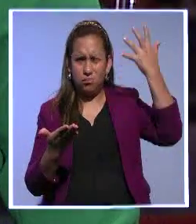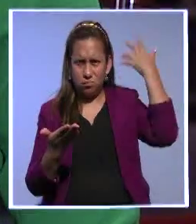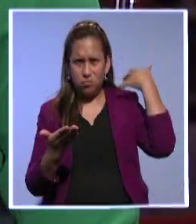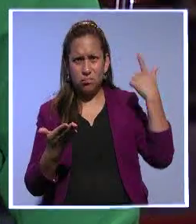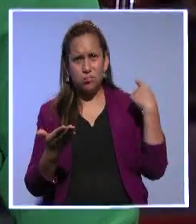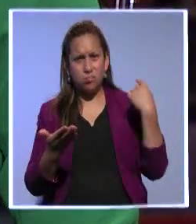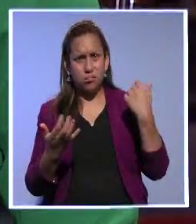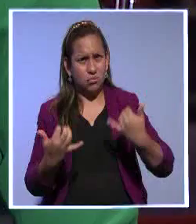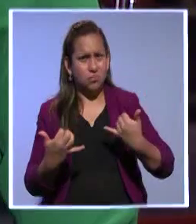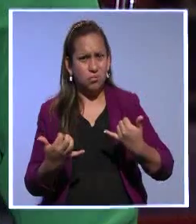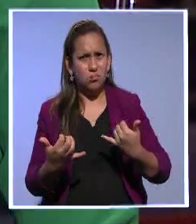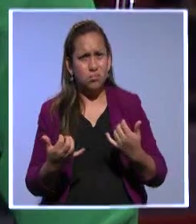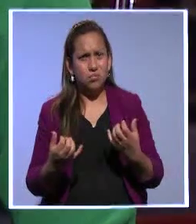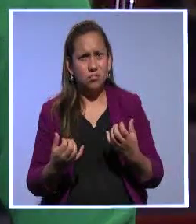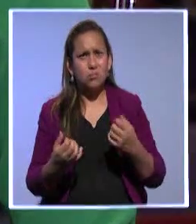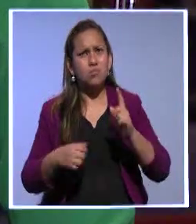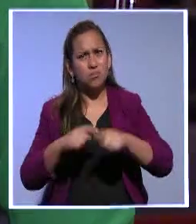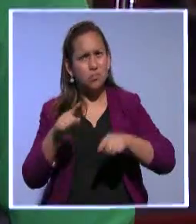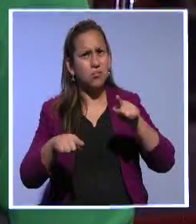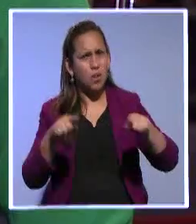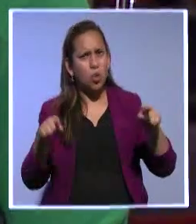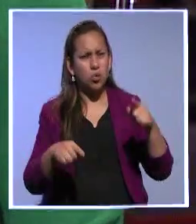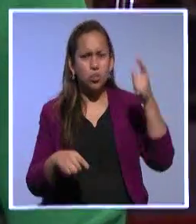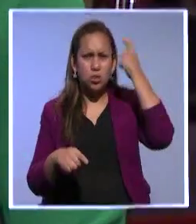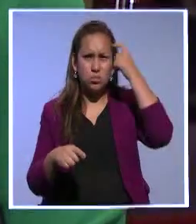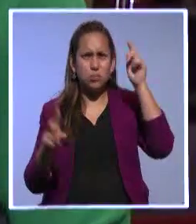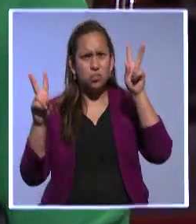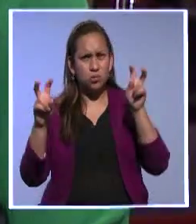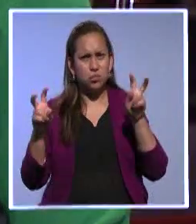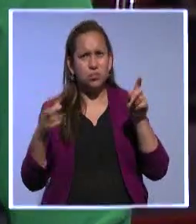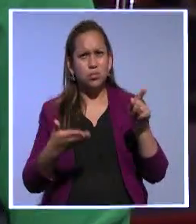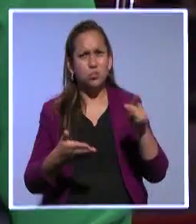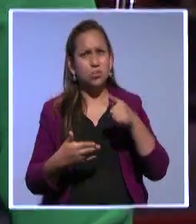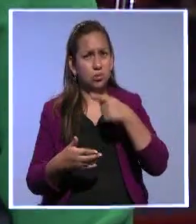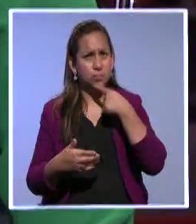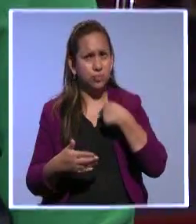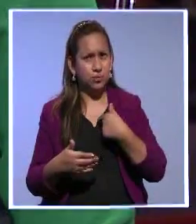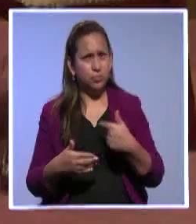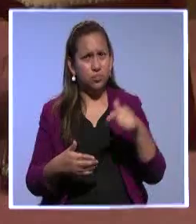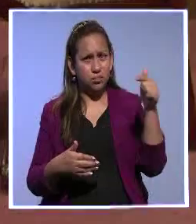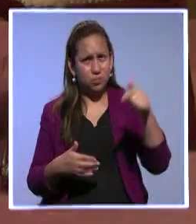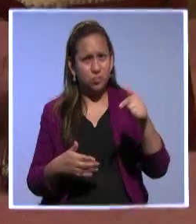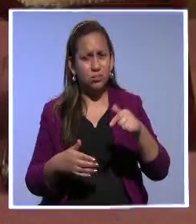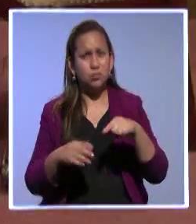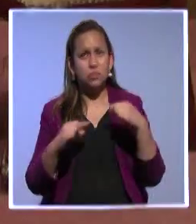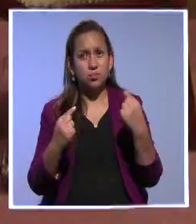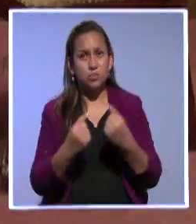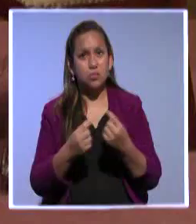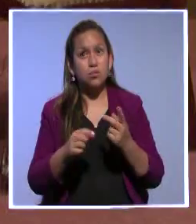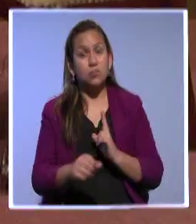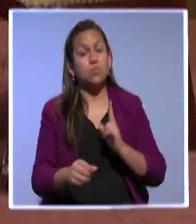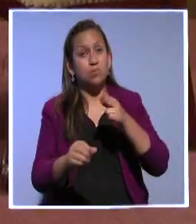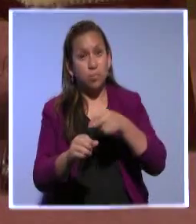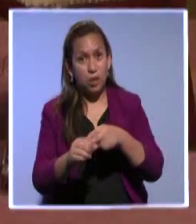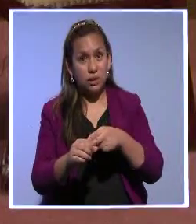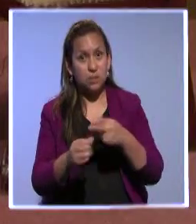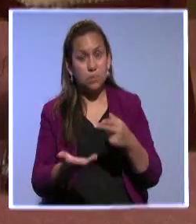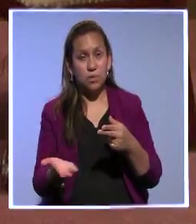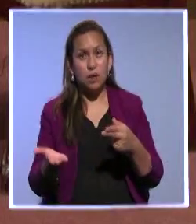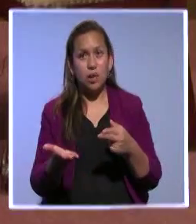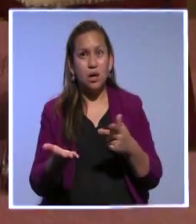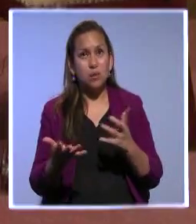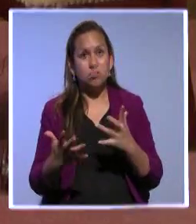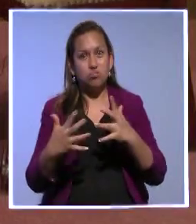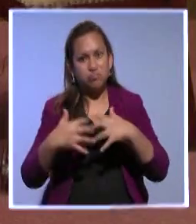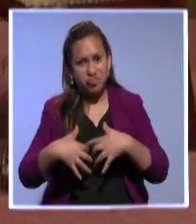para acá se han debido adoptar algunas medidas económicas. ¿Ustedes no consideran que, en parte, ellas han aportado a que la situación no